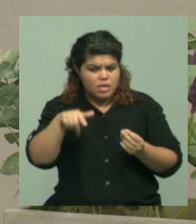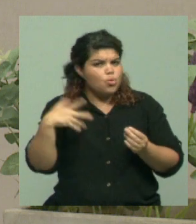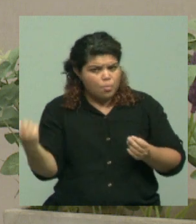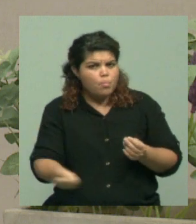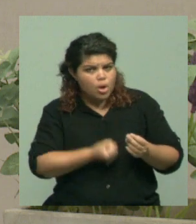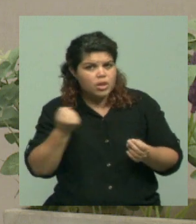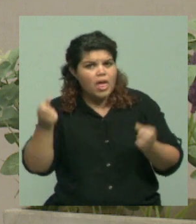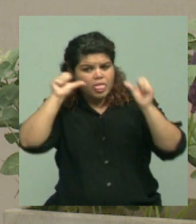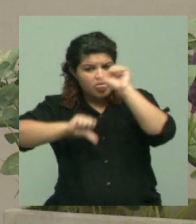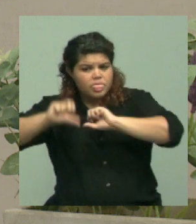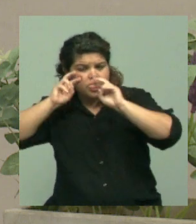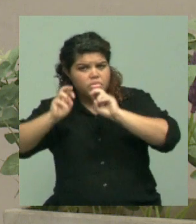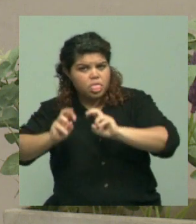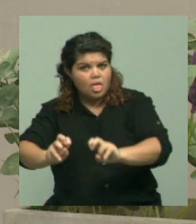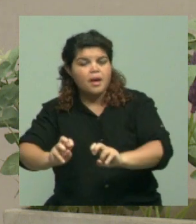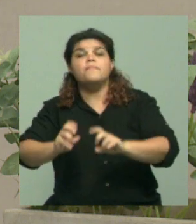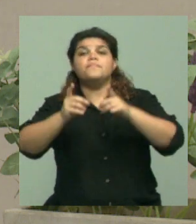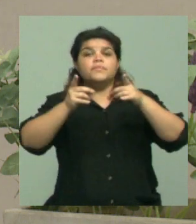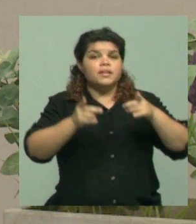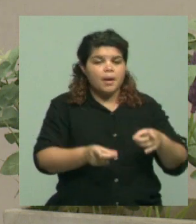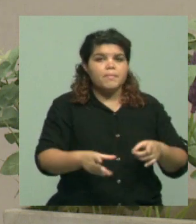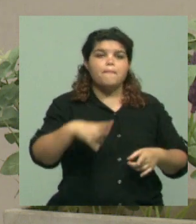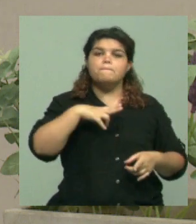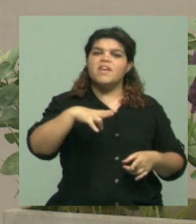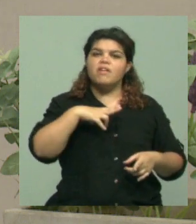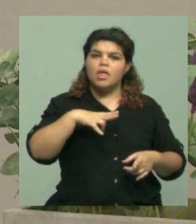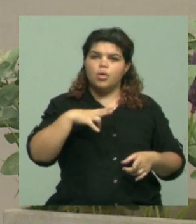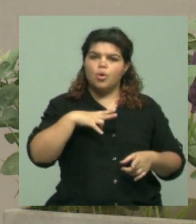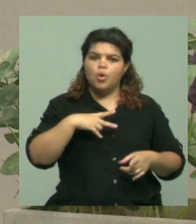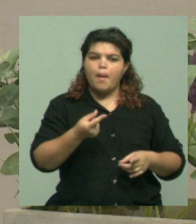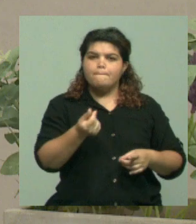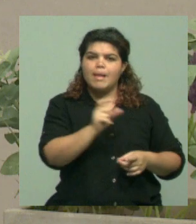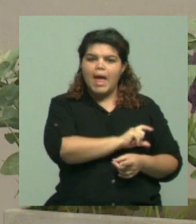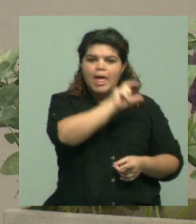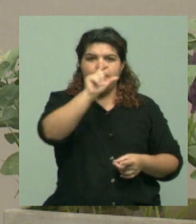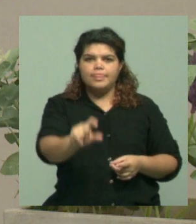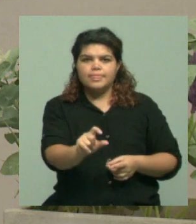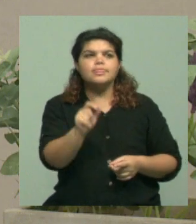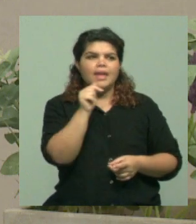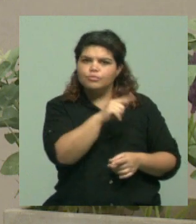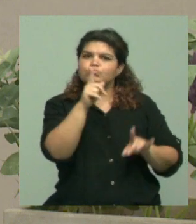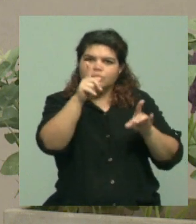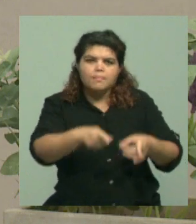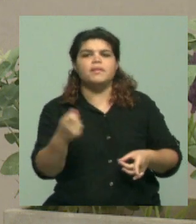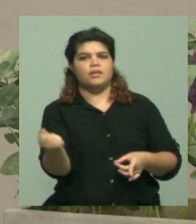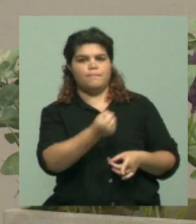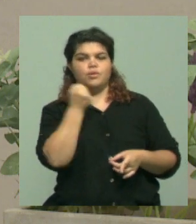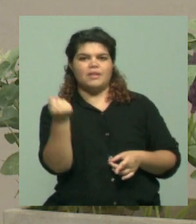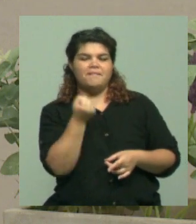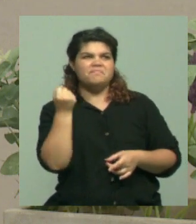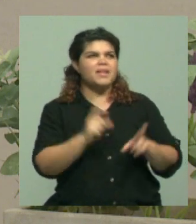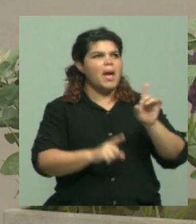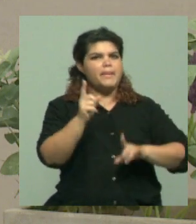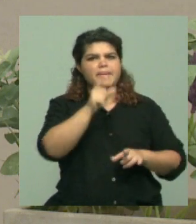que se trabaja mucho también con el aporte de privados, ¿no? Bueno, parece que por ahí en el común de la gente no está ese